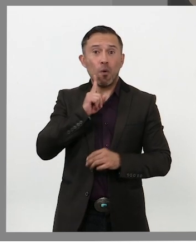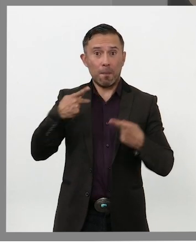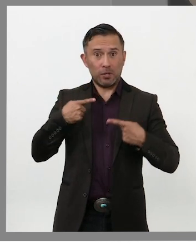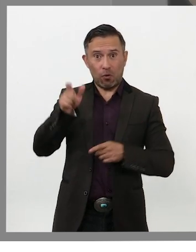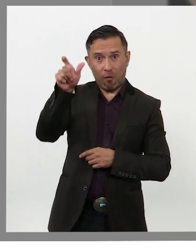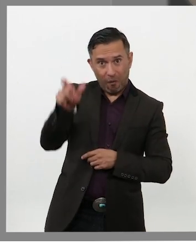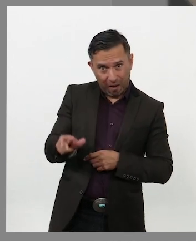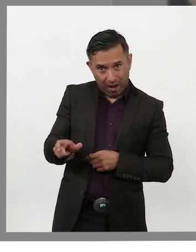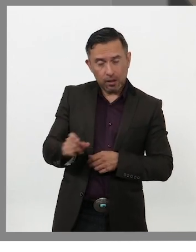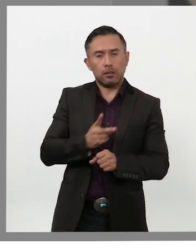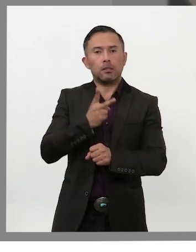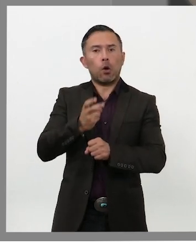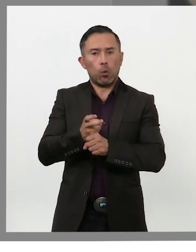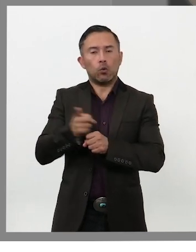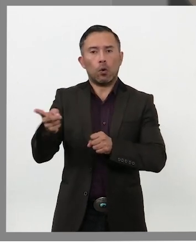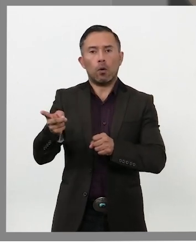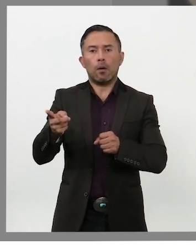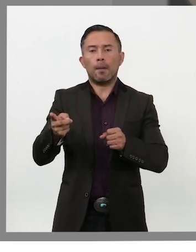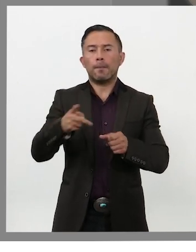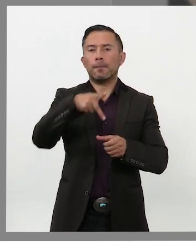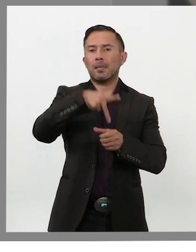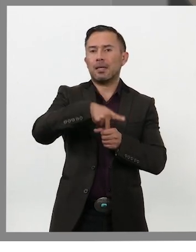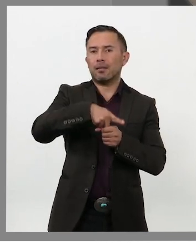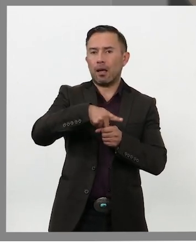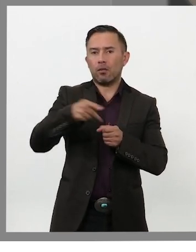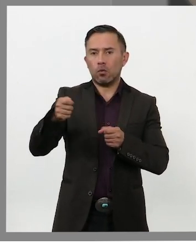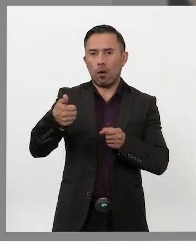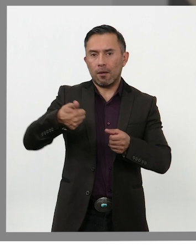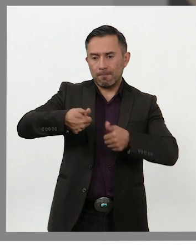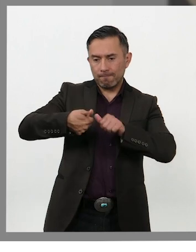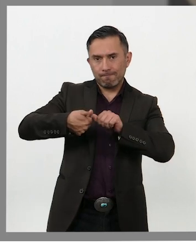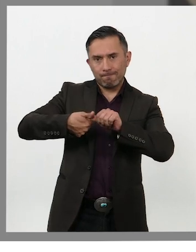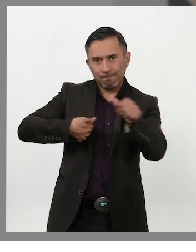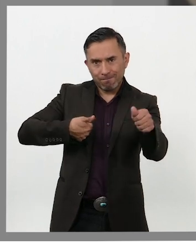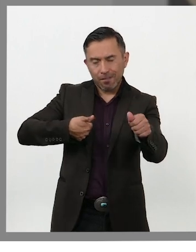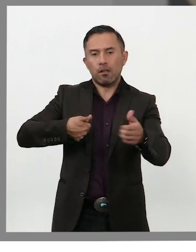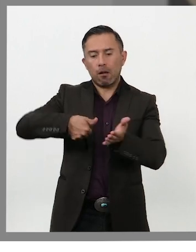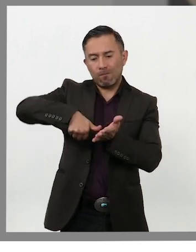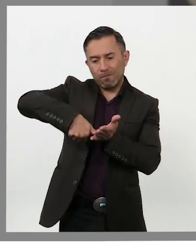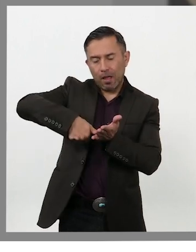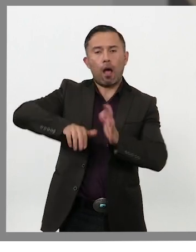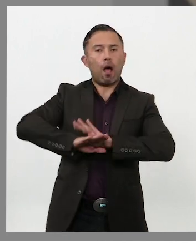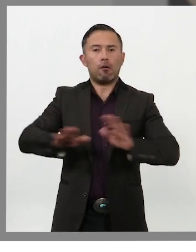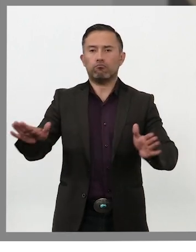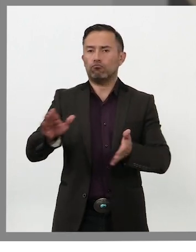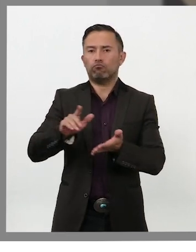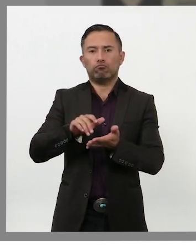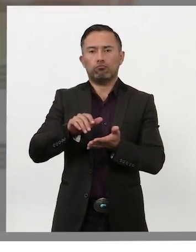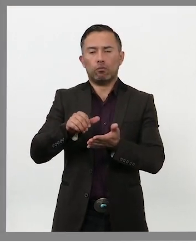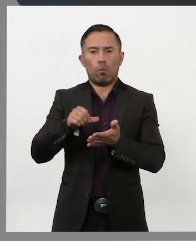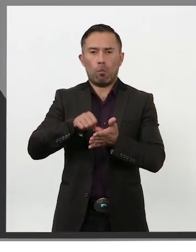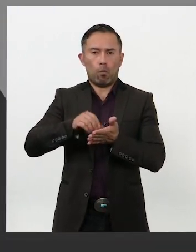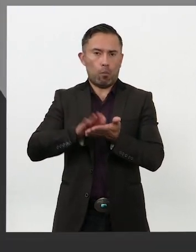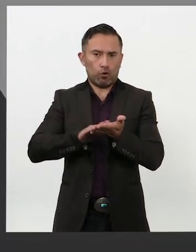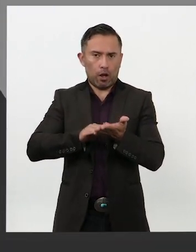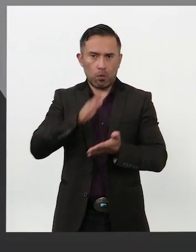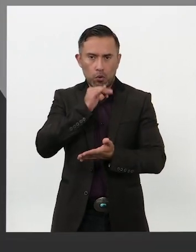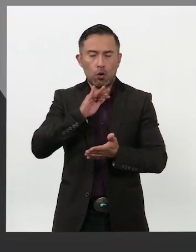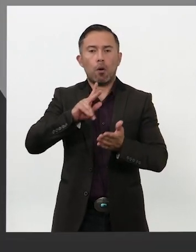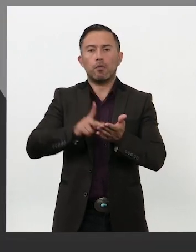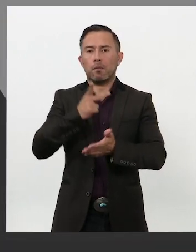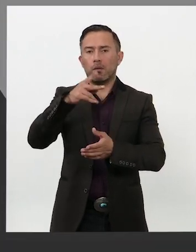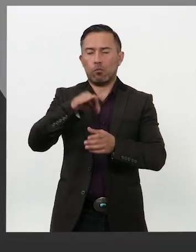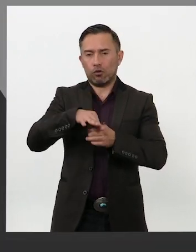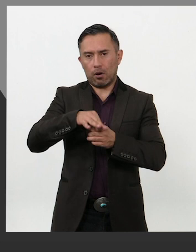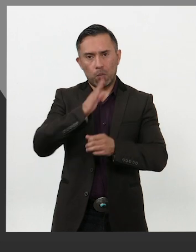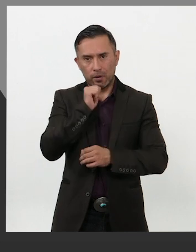e impregna con líquido indeleble el dedo pulgar derecho. Finalmente le devuelve su credencial para votar. De esta forma, el